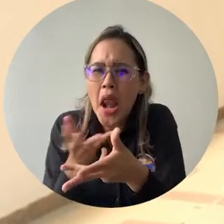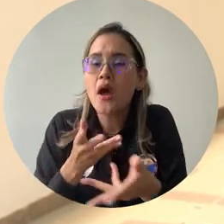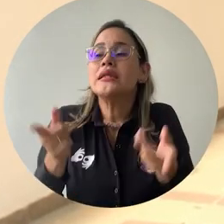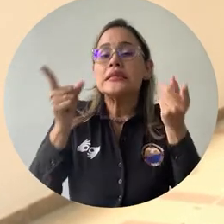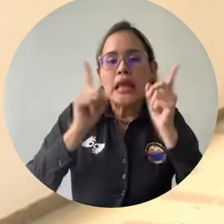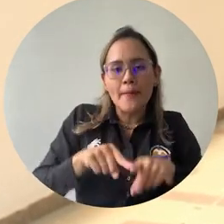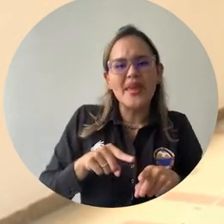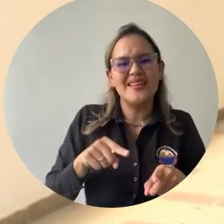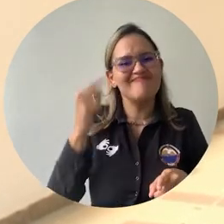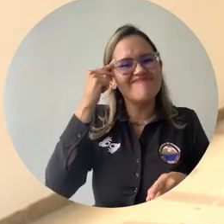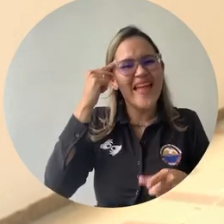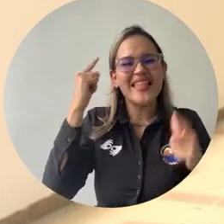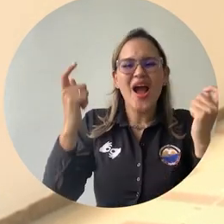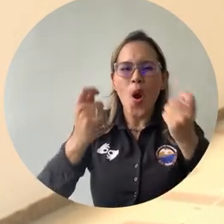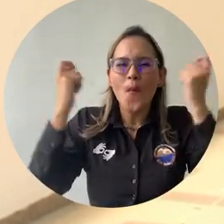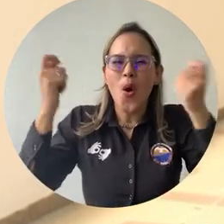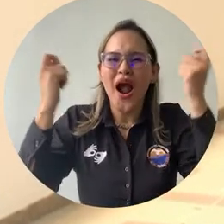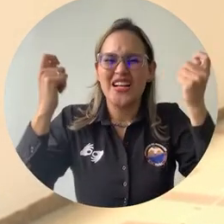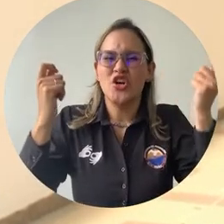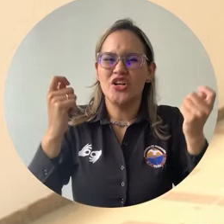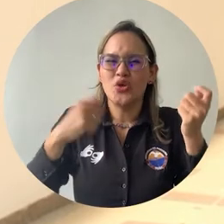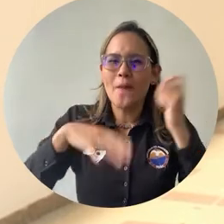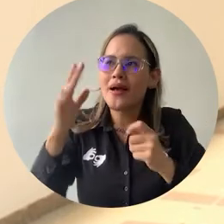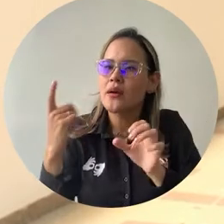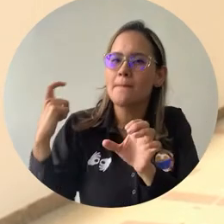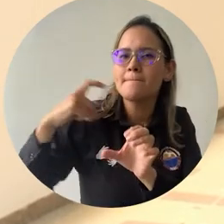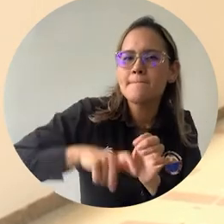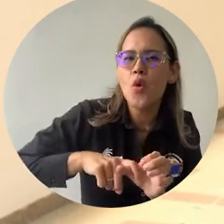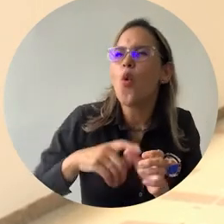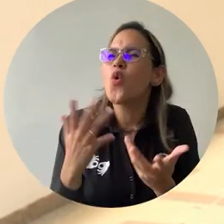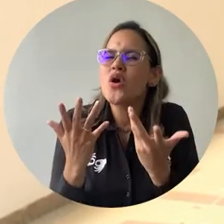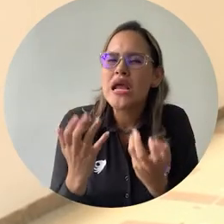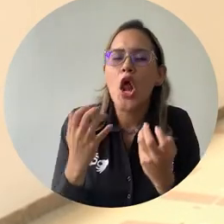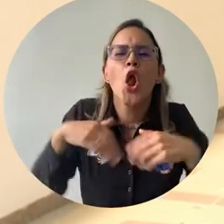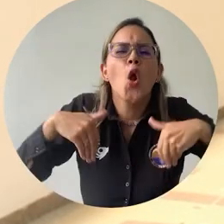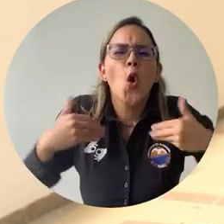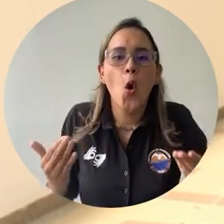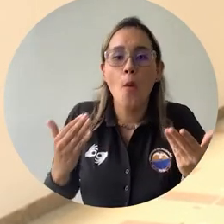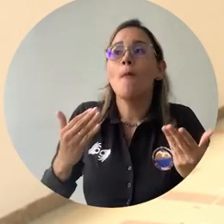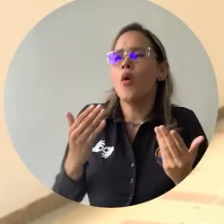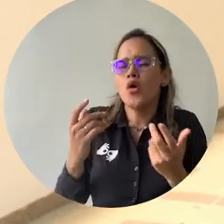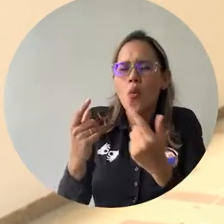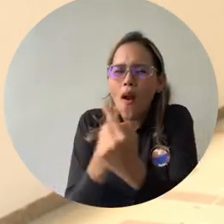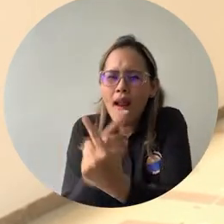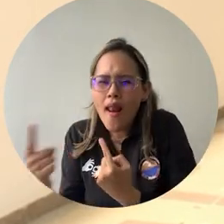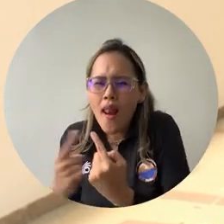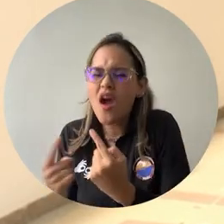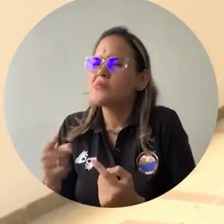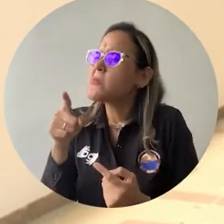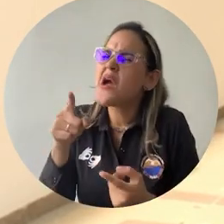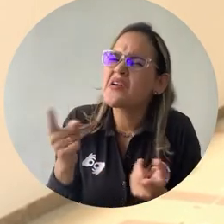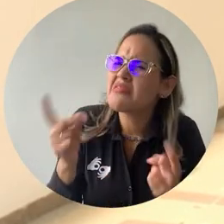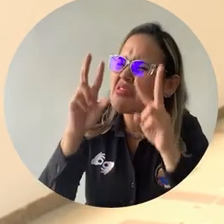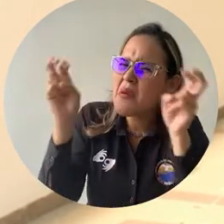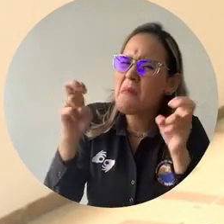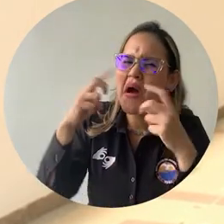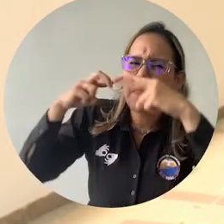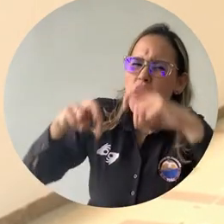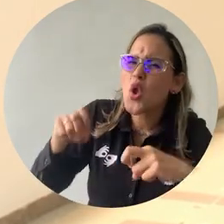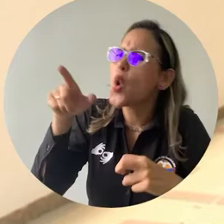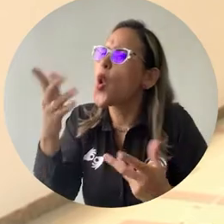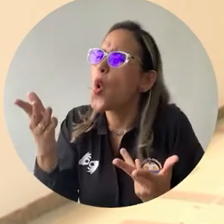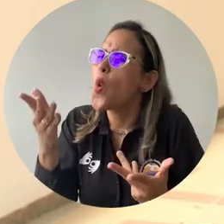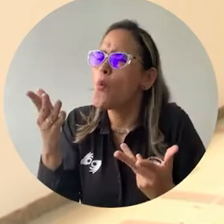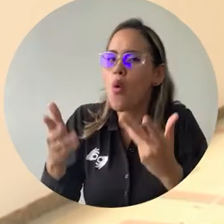participación en convocatorias y pasar de una estructura de investigación a partir de líneas de investigación, como la que se maneja